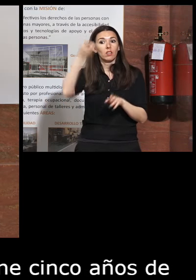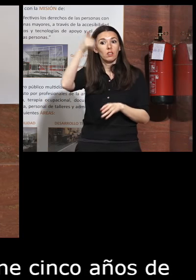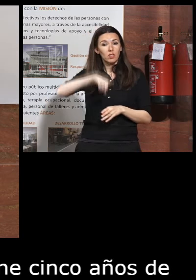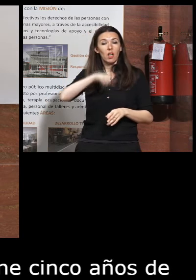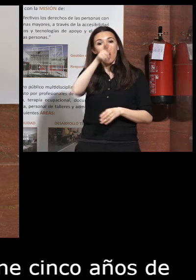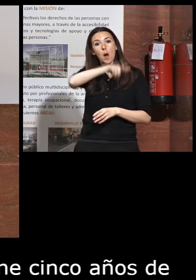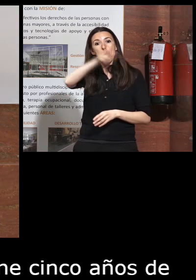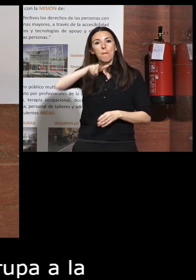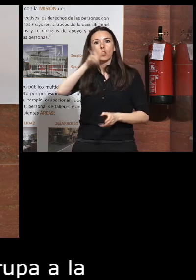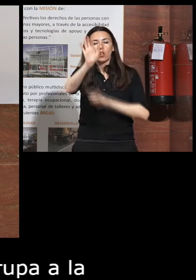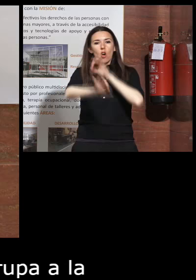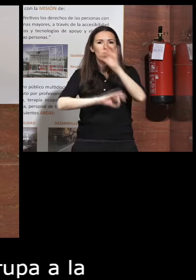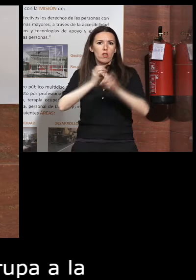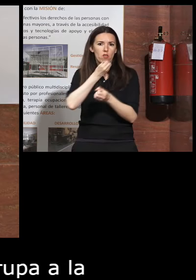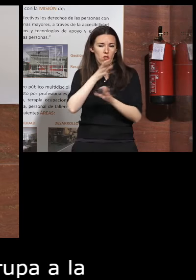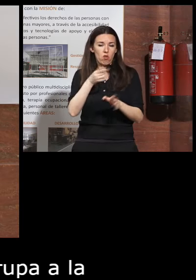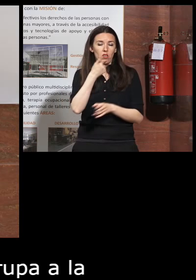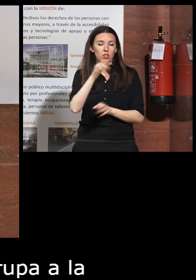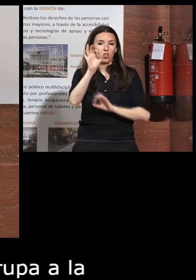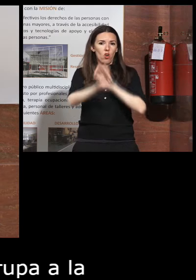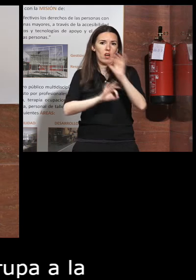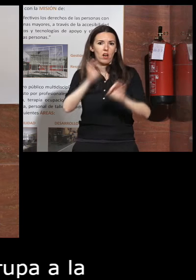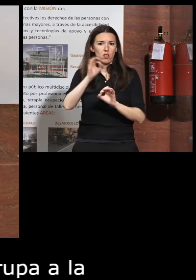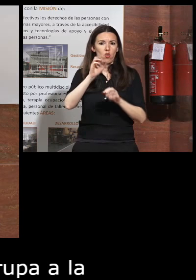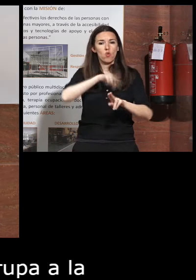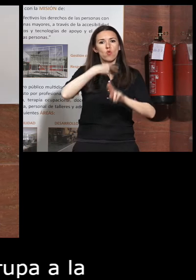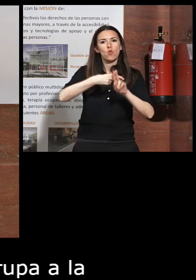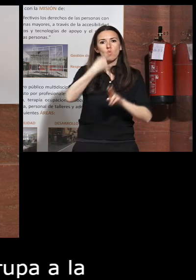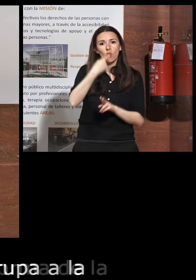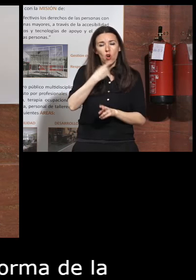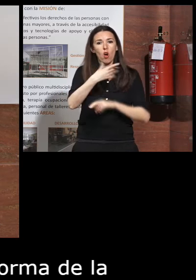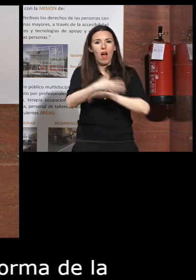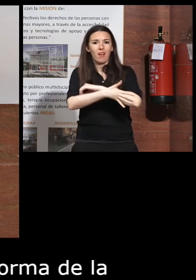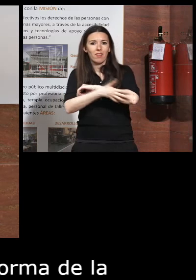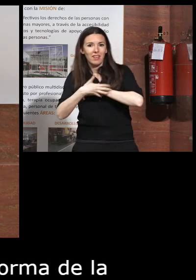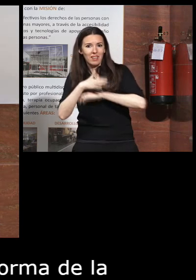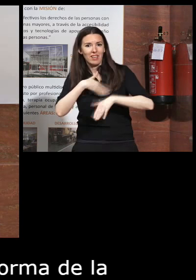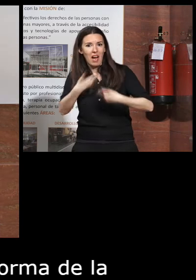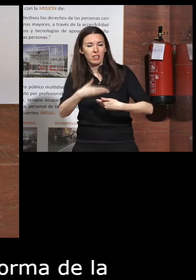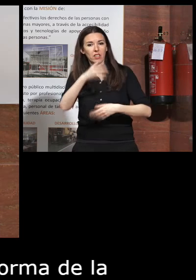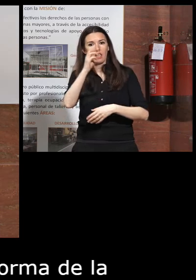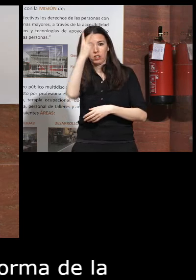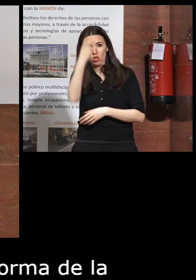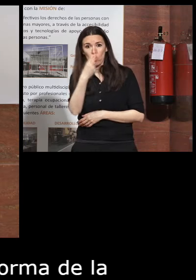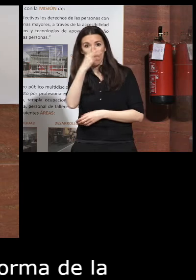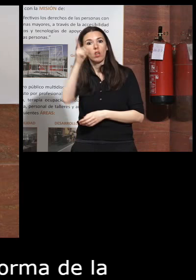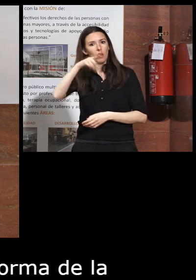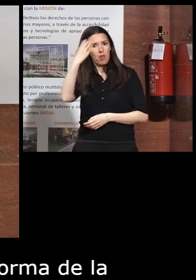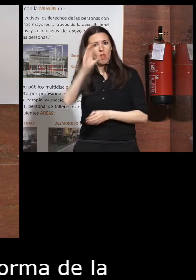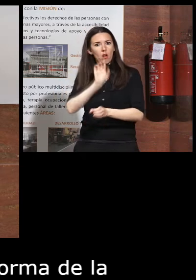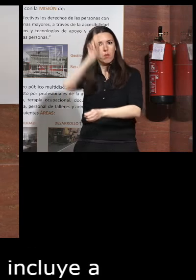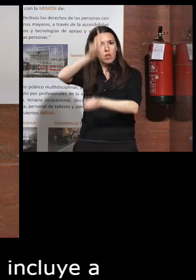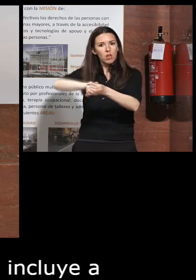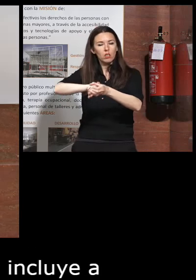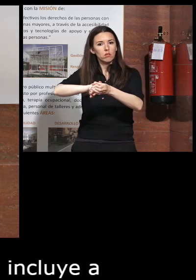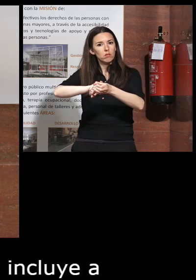a personas a organizaciones mejor dicho como Curroja Cáritas y ONCE y también está el CERMI en esta entidad y siempre se